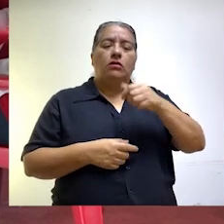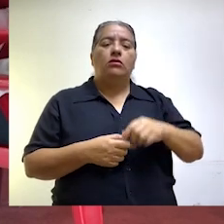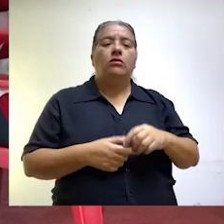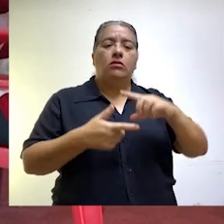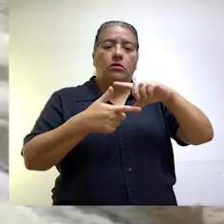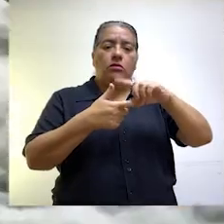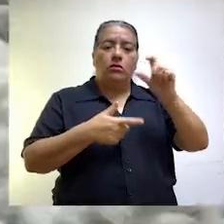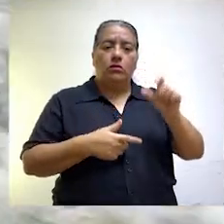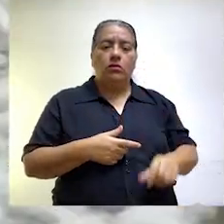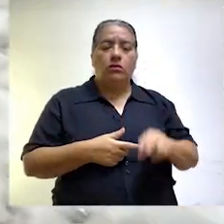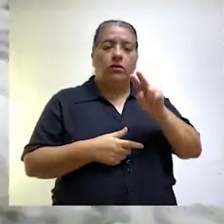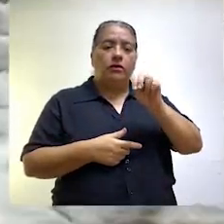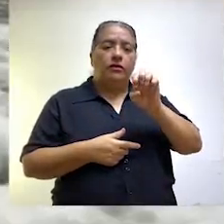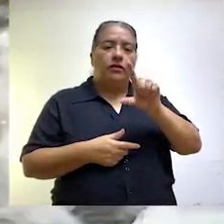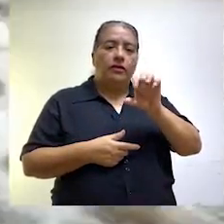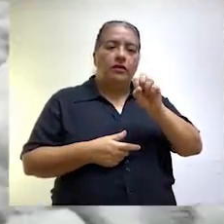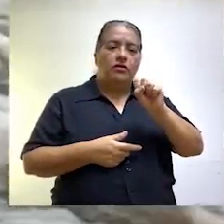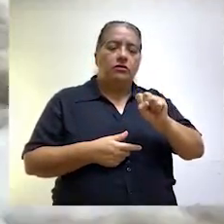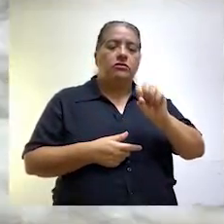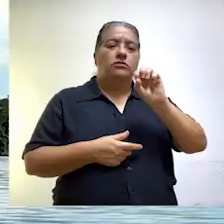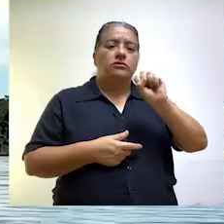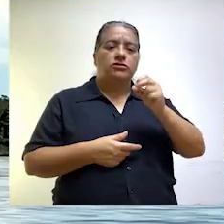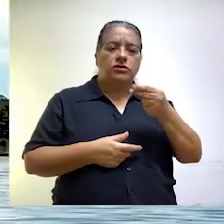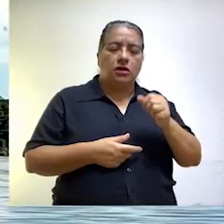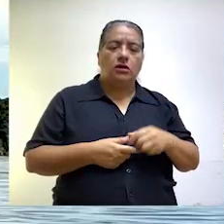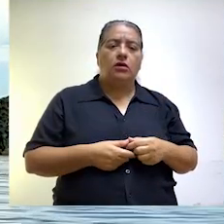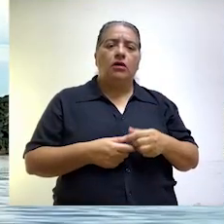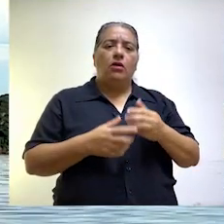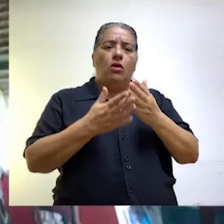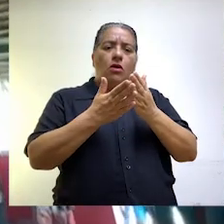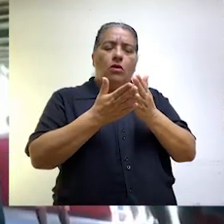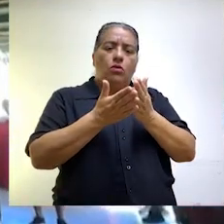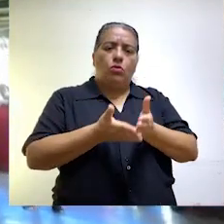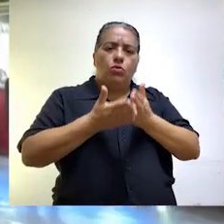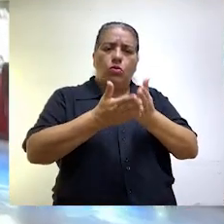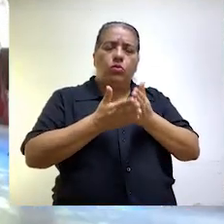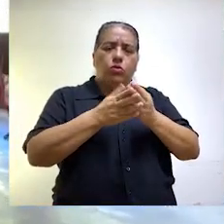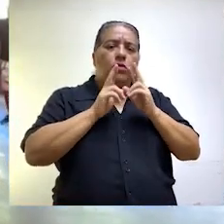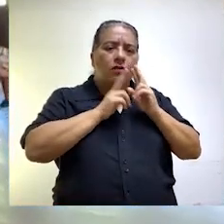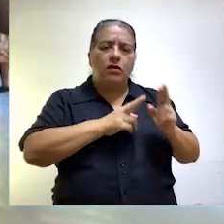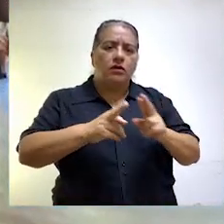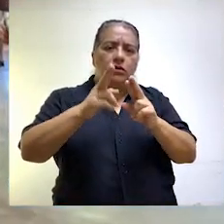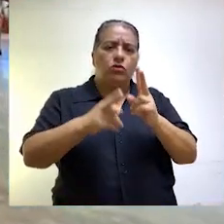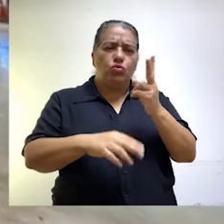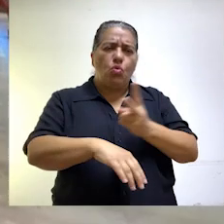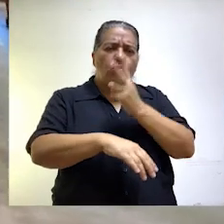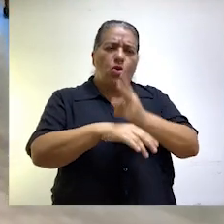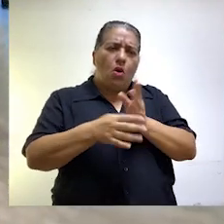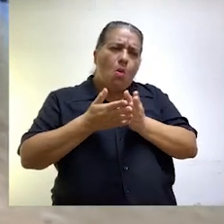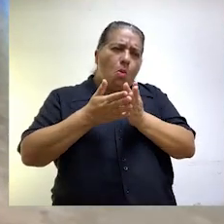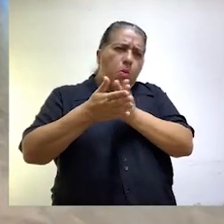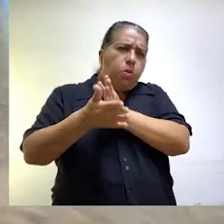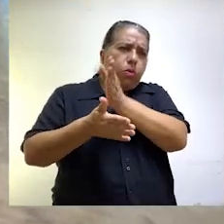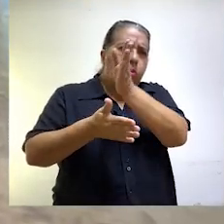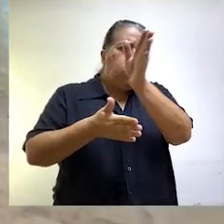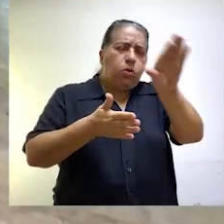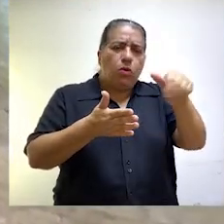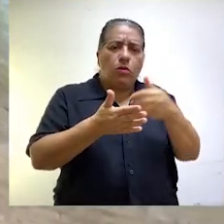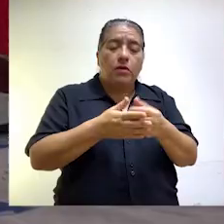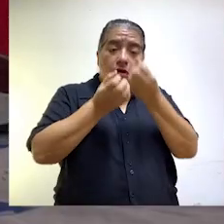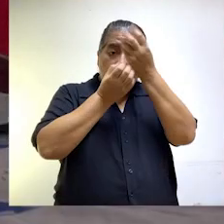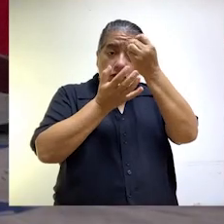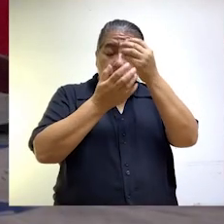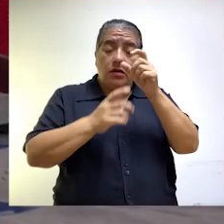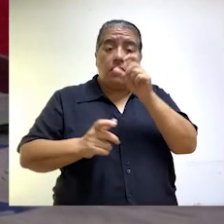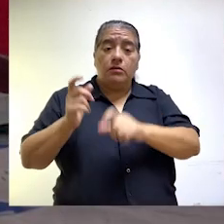Shack, en un viaje por río de dos horas, a fin de informar a la población y a sus autoridades sobre las